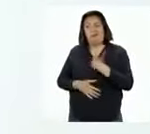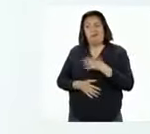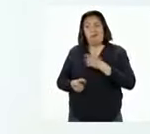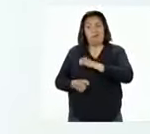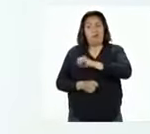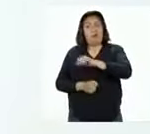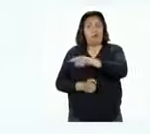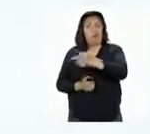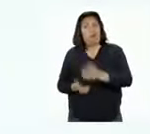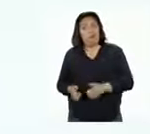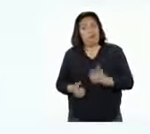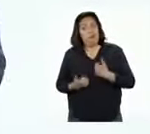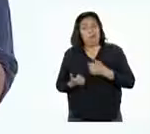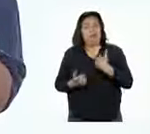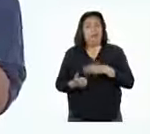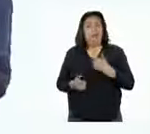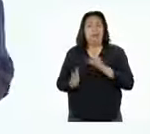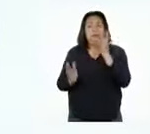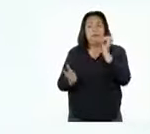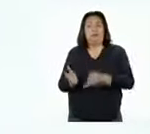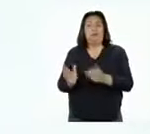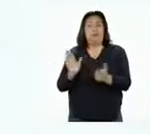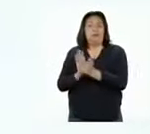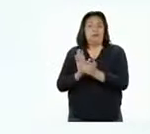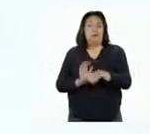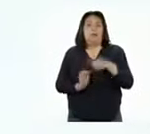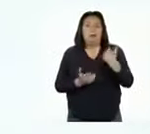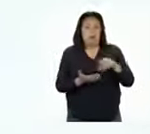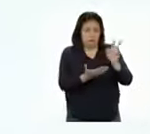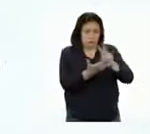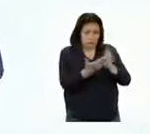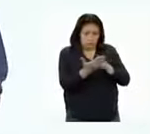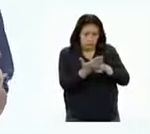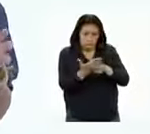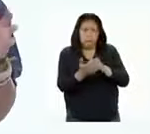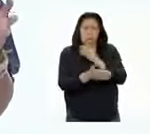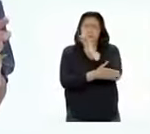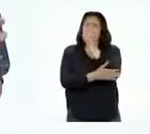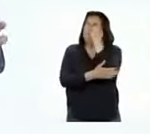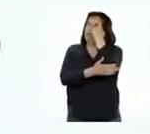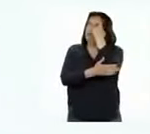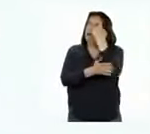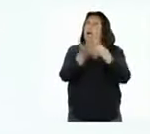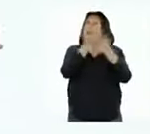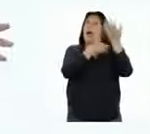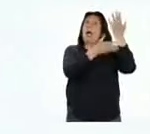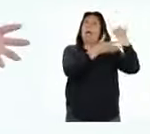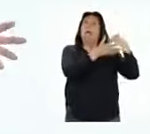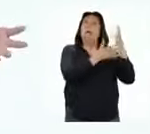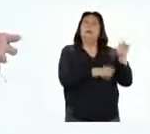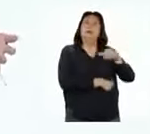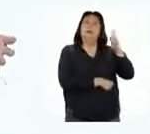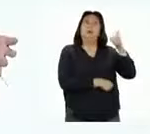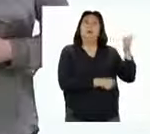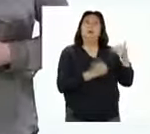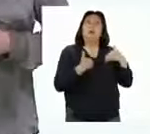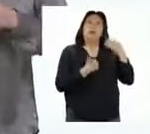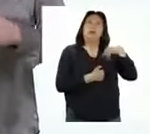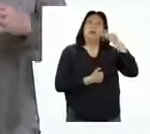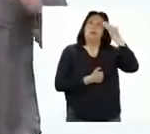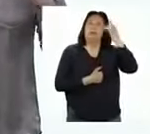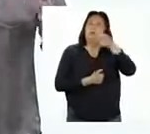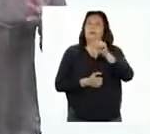está prohibido por ley. Entonces, al leer esta parte del texto sobre el suri, la relacioné con lo que ya sabía de los animales silvestres en general.